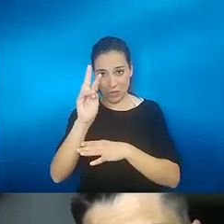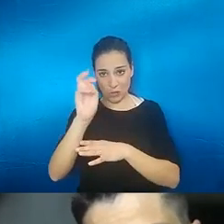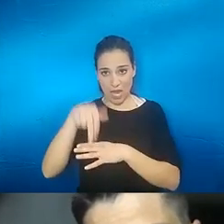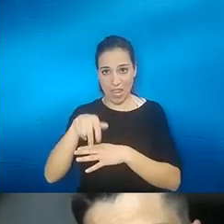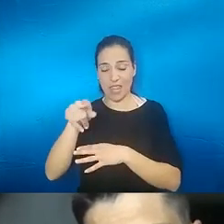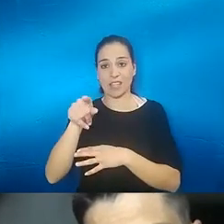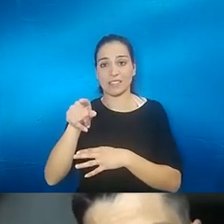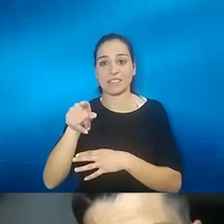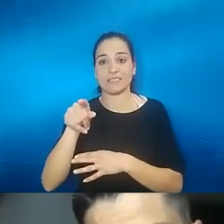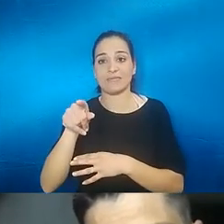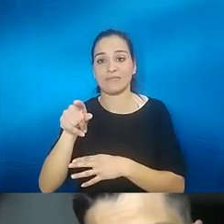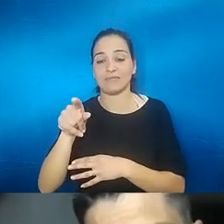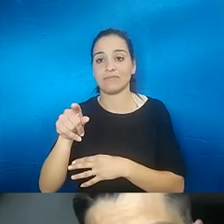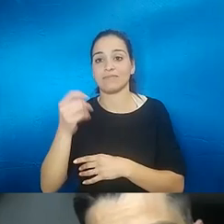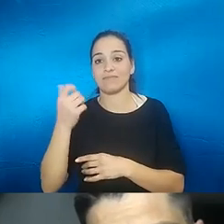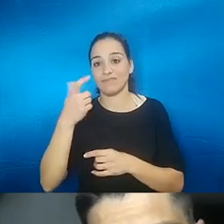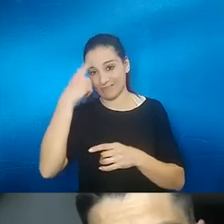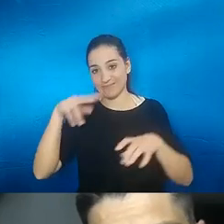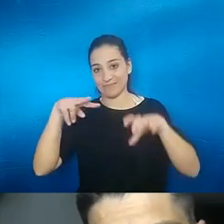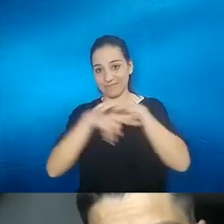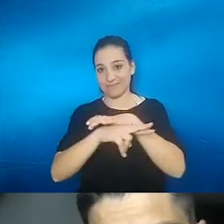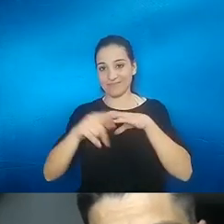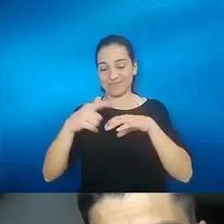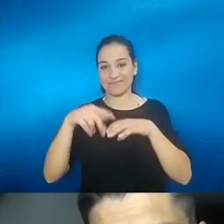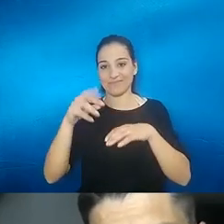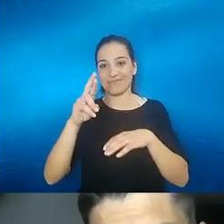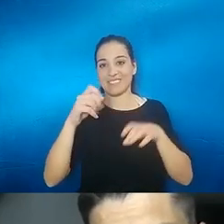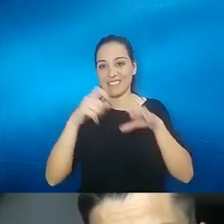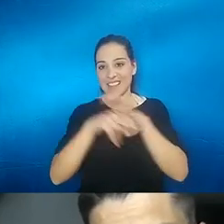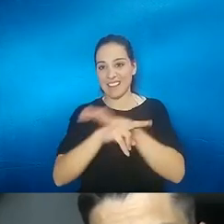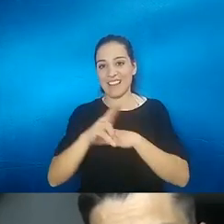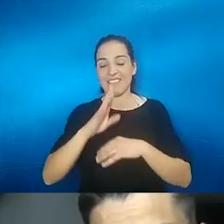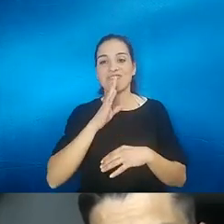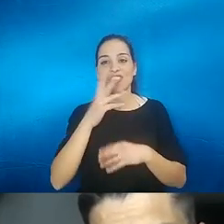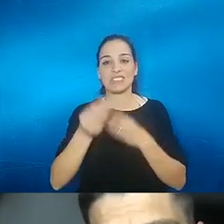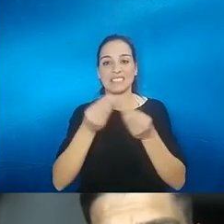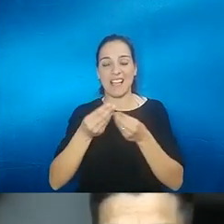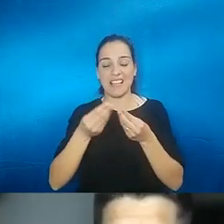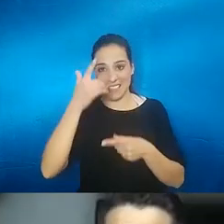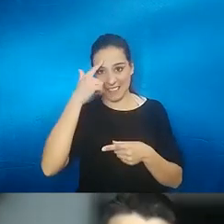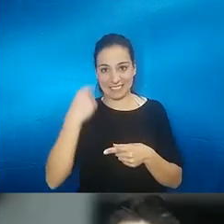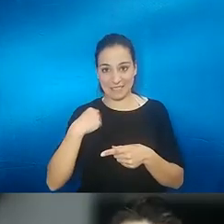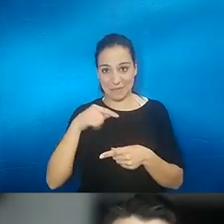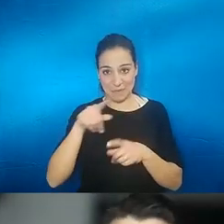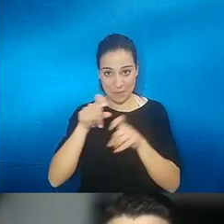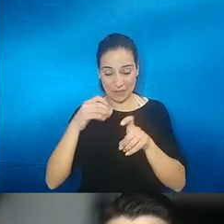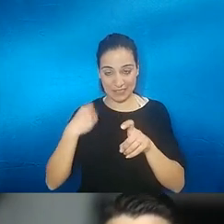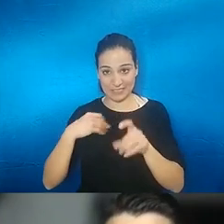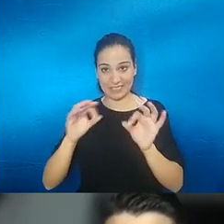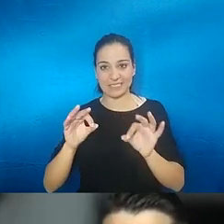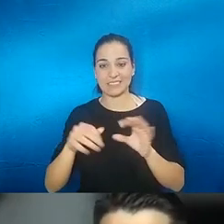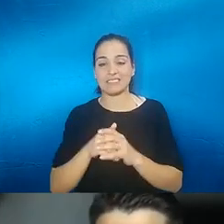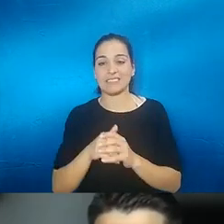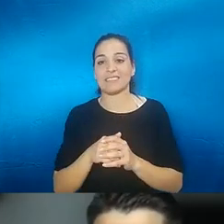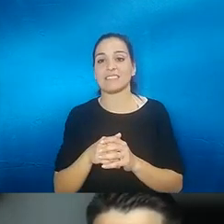si la resonancia magnética de difusión de donde se hace si hay una perspectiva más esperanzadora para